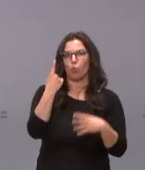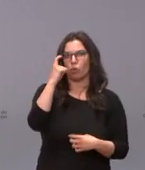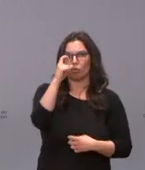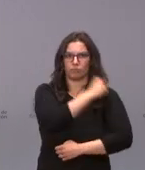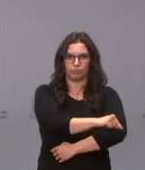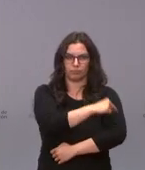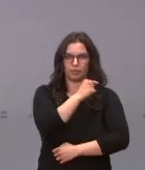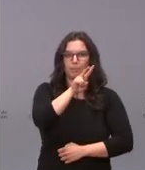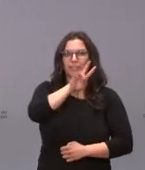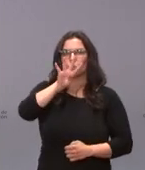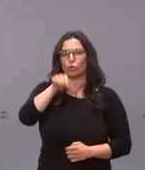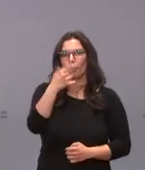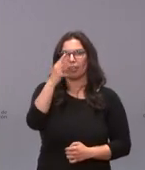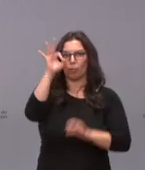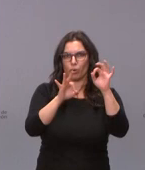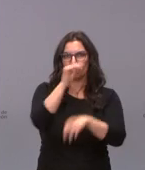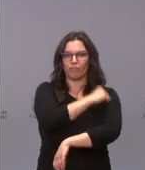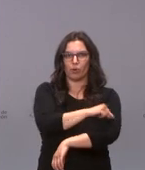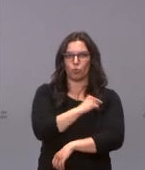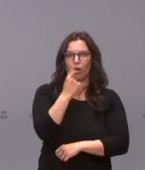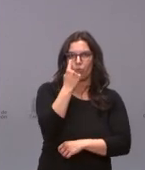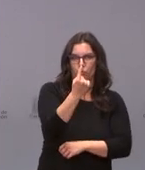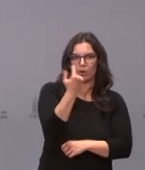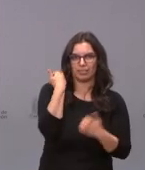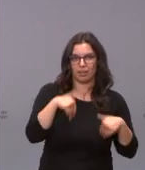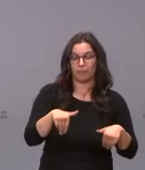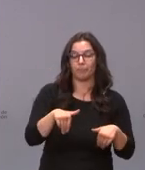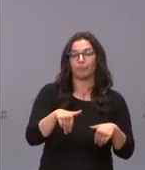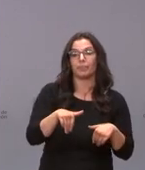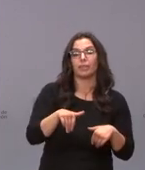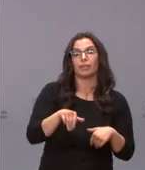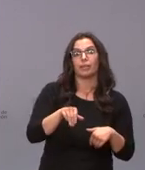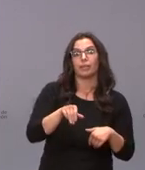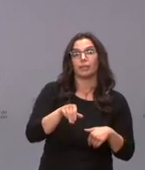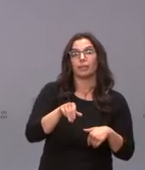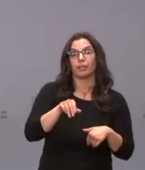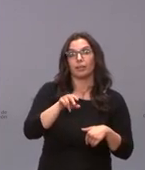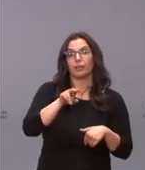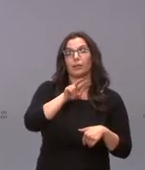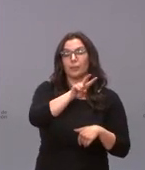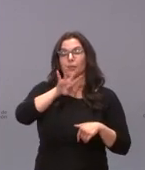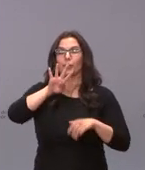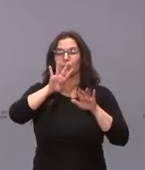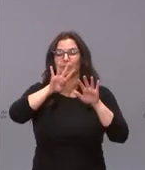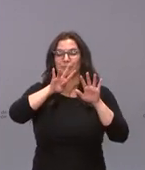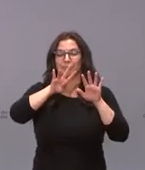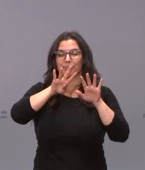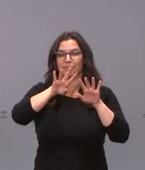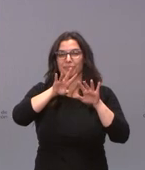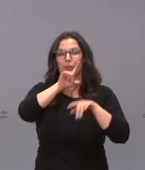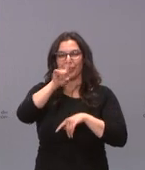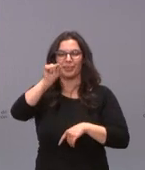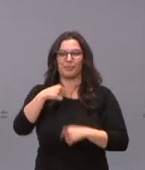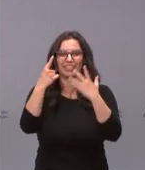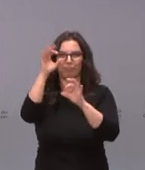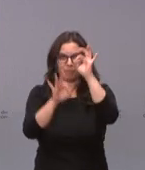24,5%, y el 11,6% con dosis completa. Entre nuestros mayores tenemos